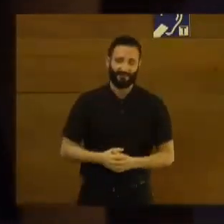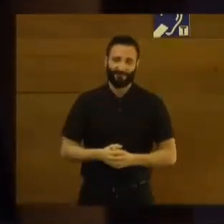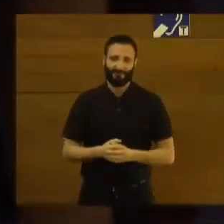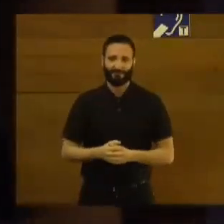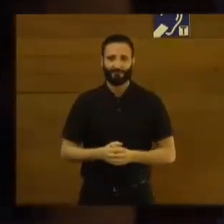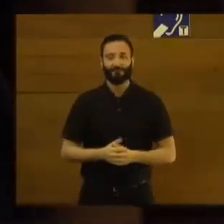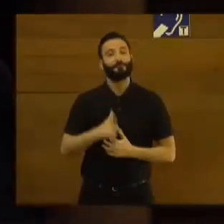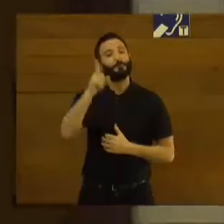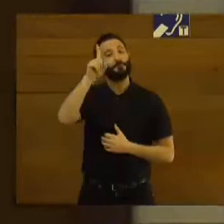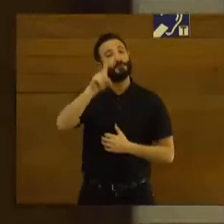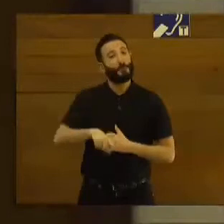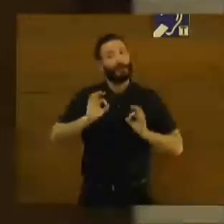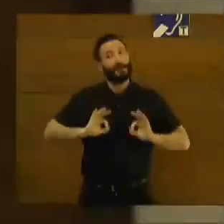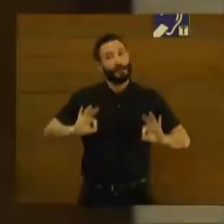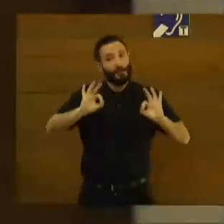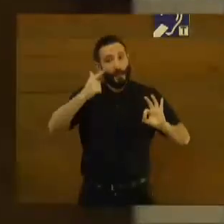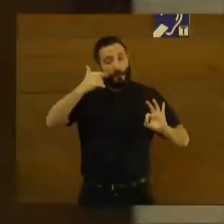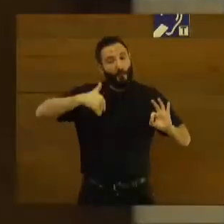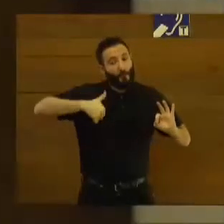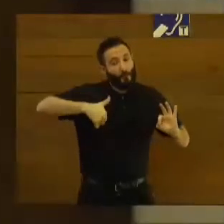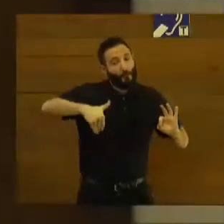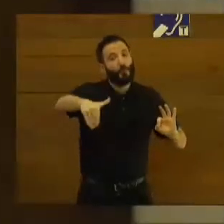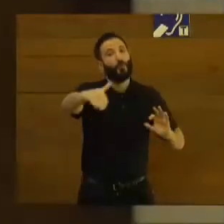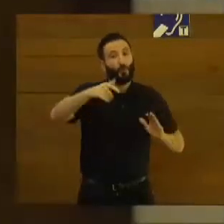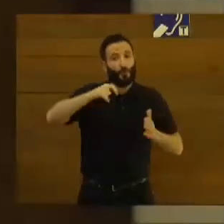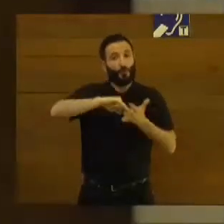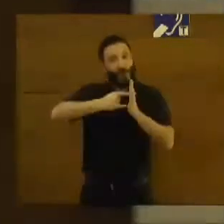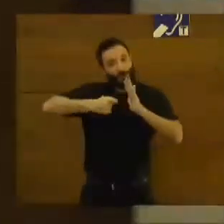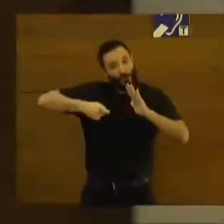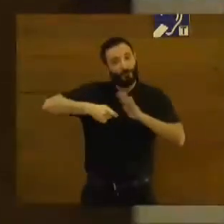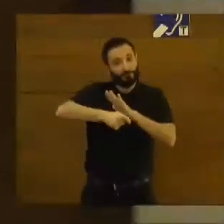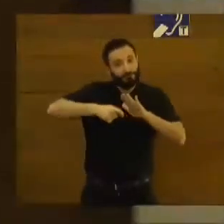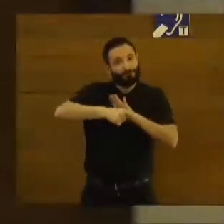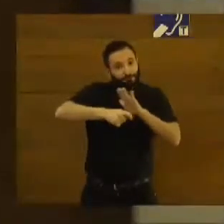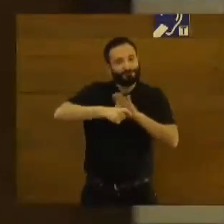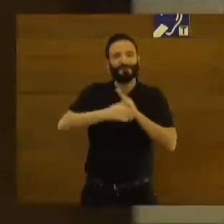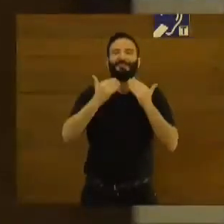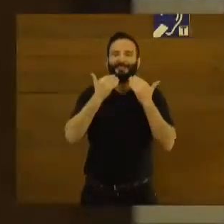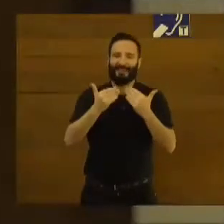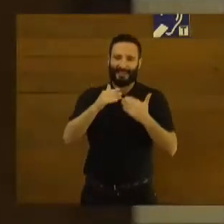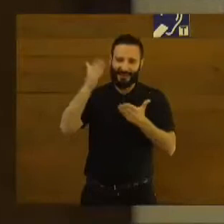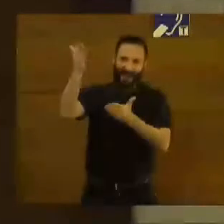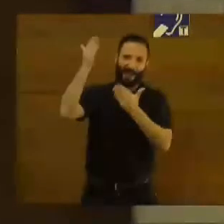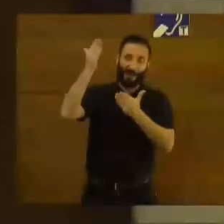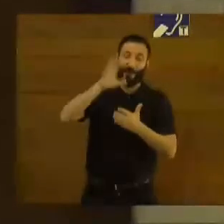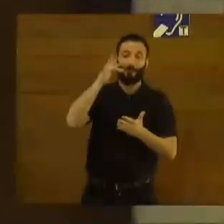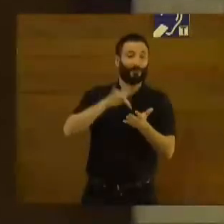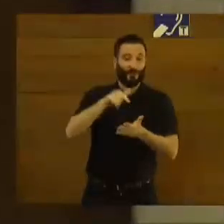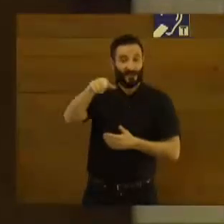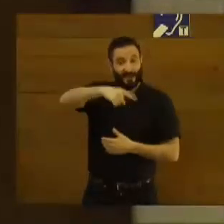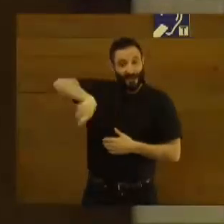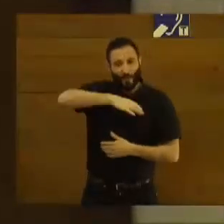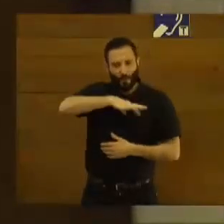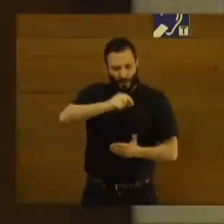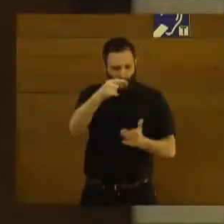y sobre todo las que nos esperan recibir en los próximos meses. Enhorabuena porque han sido capaces de